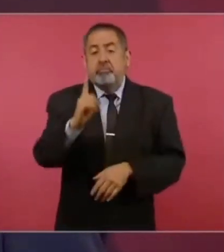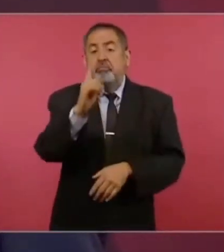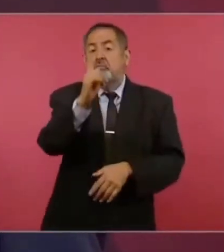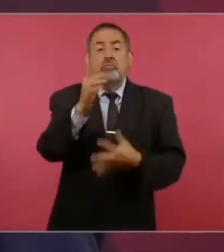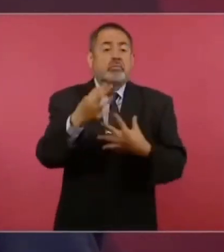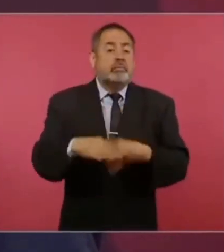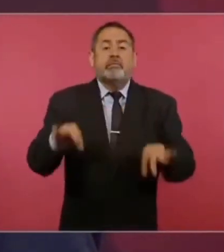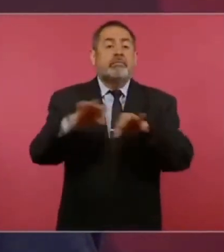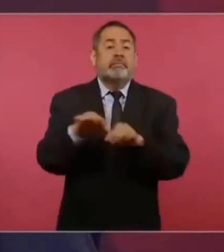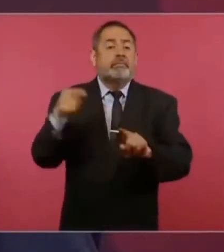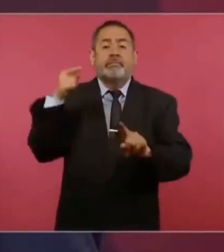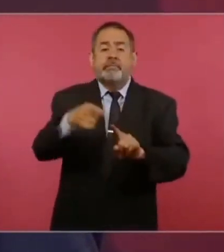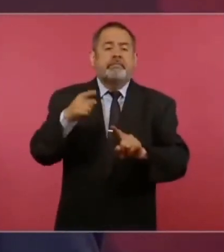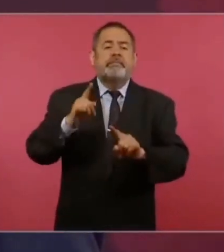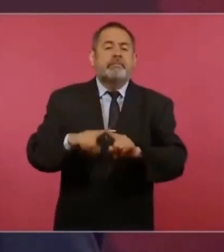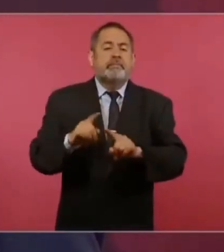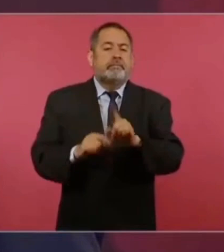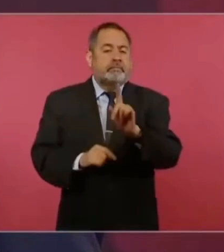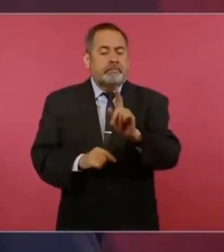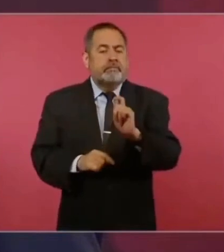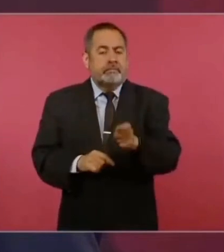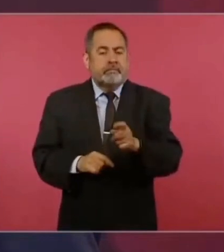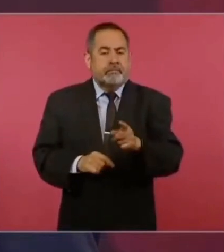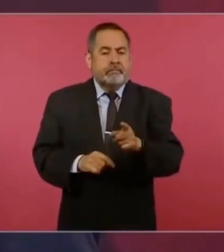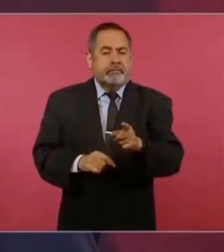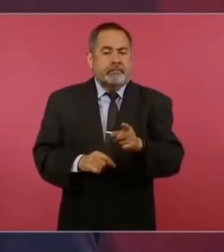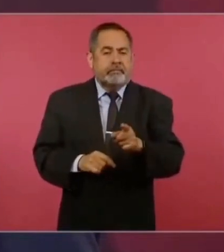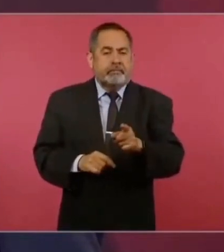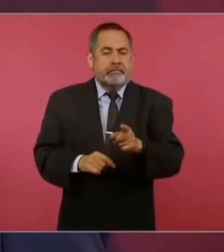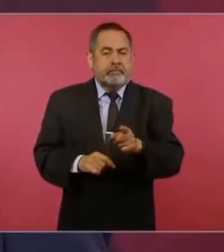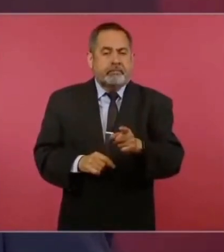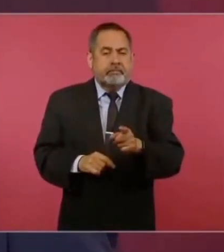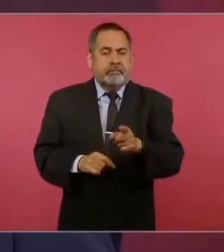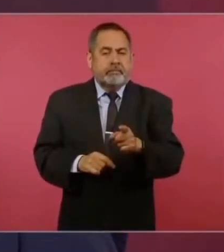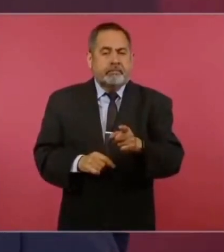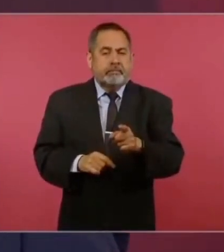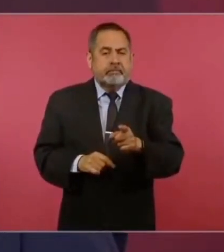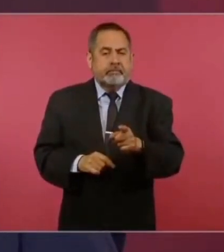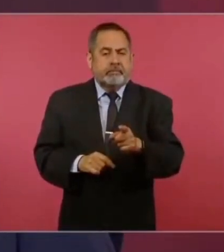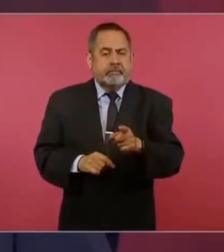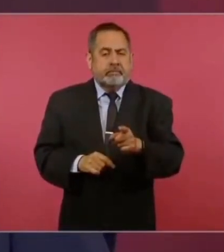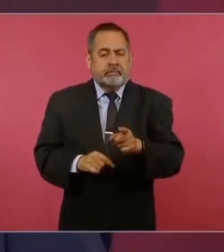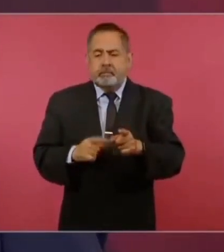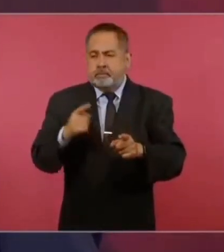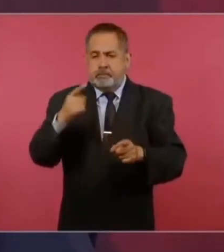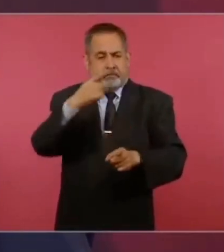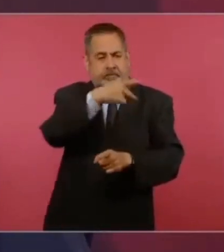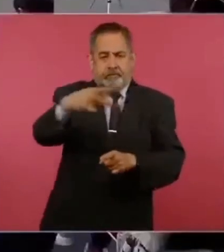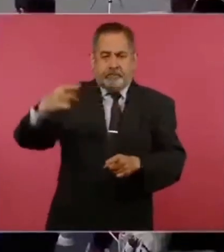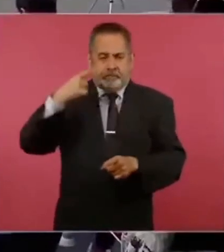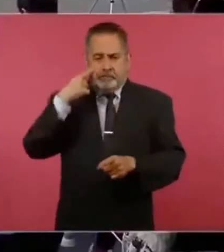democracia.